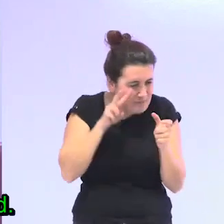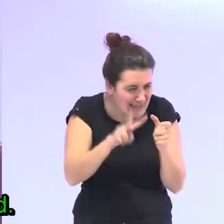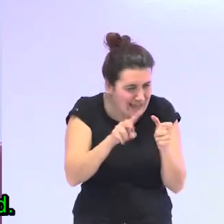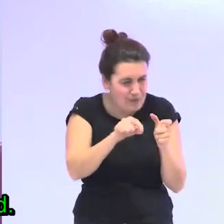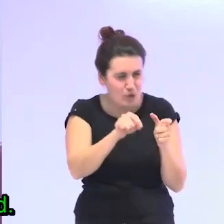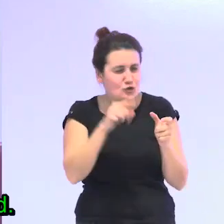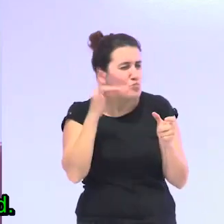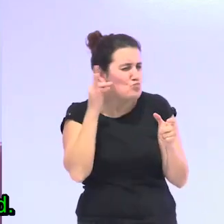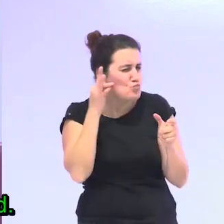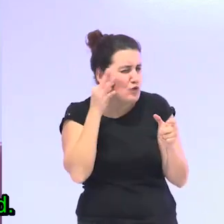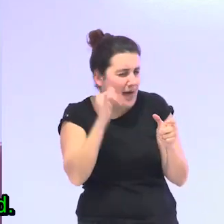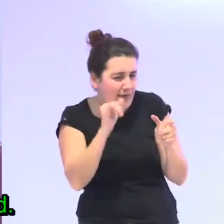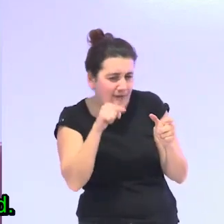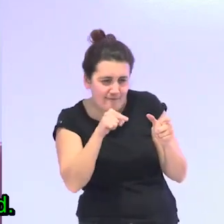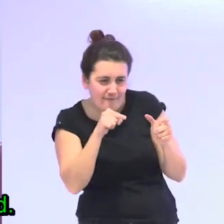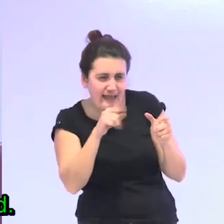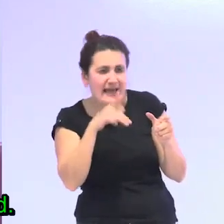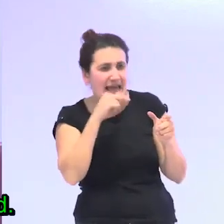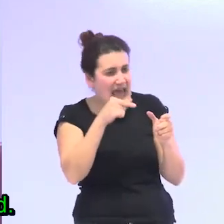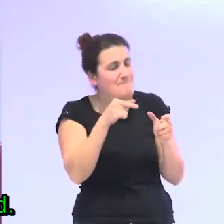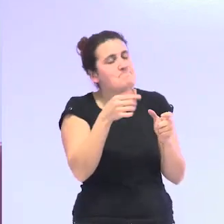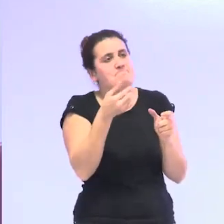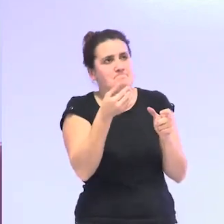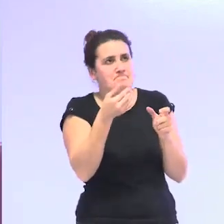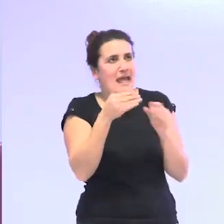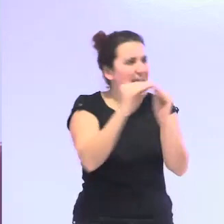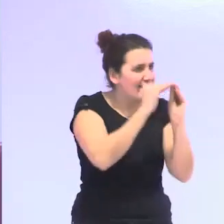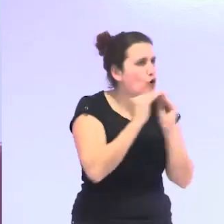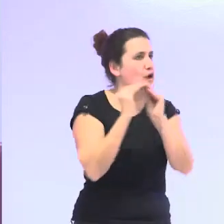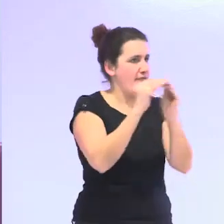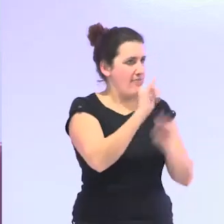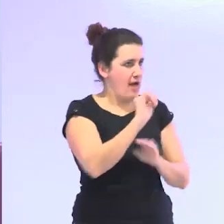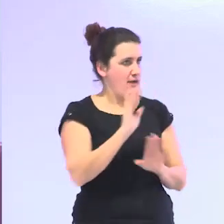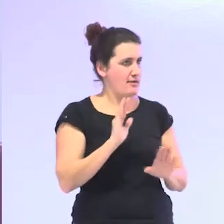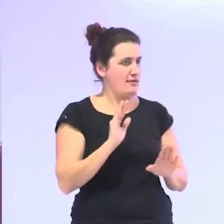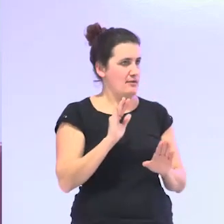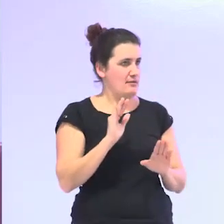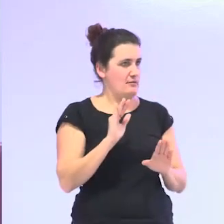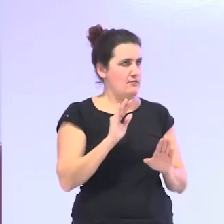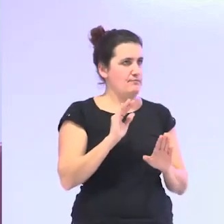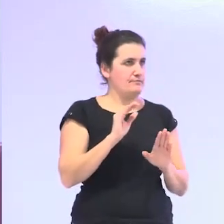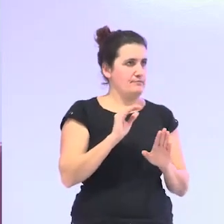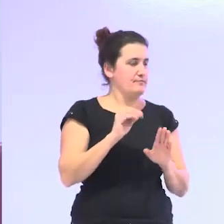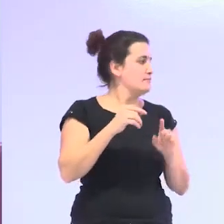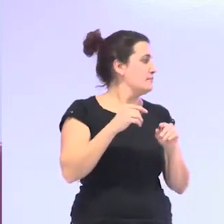que hay una cierta heterogeneidad yo os digo de una manera muy clara